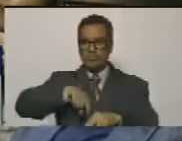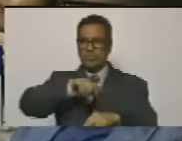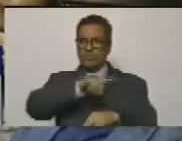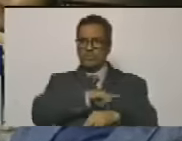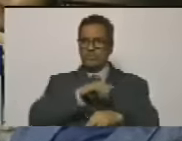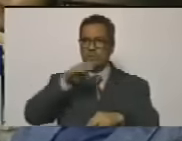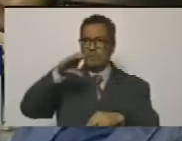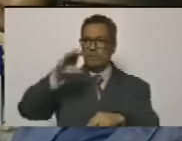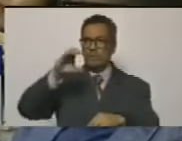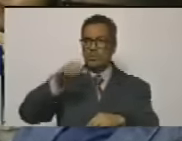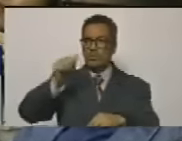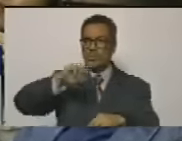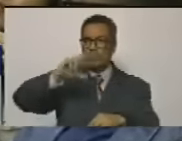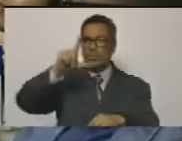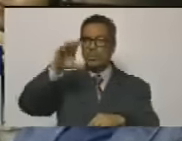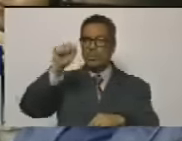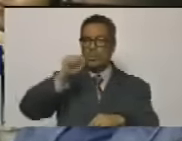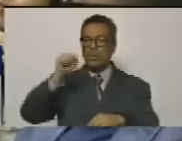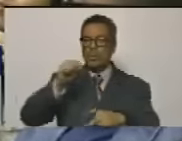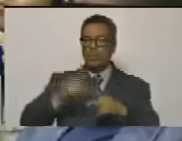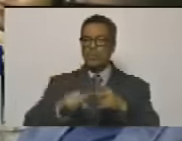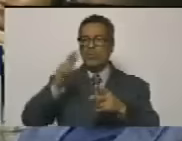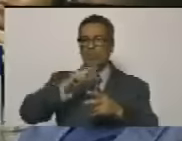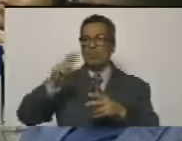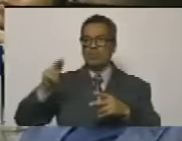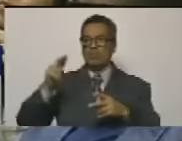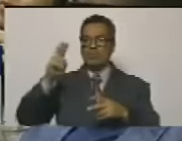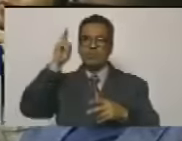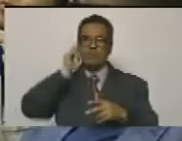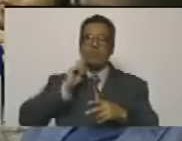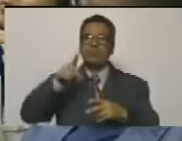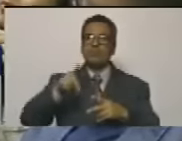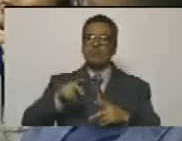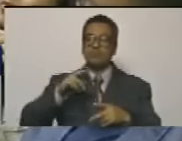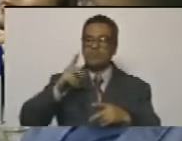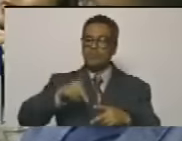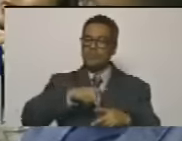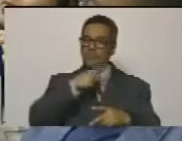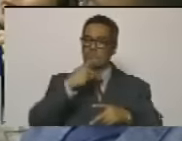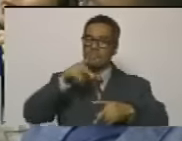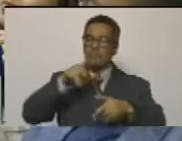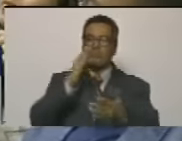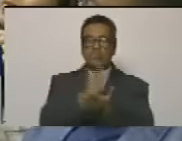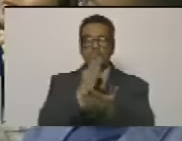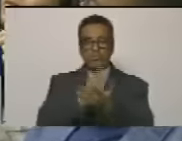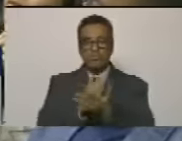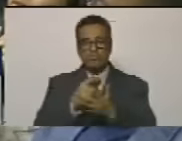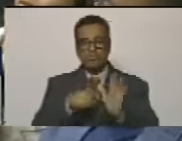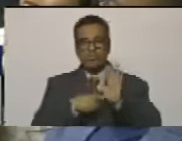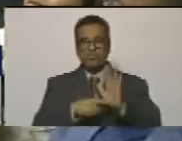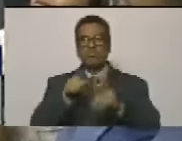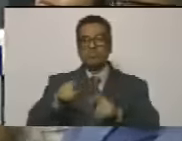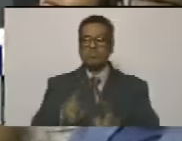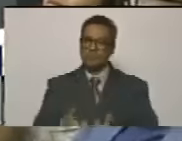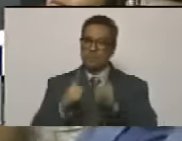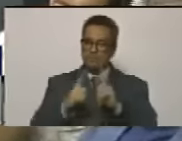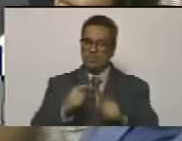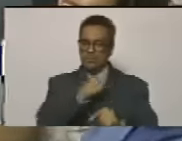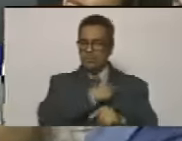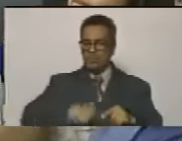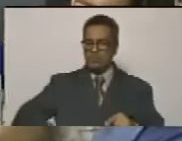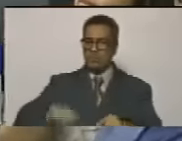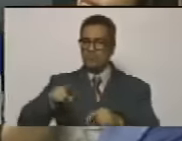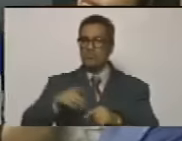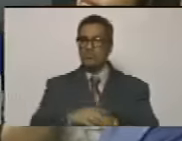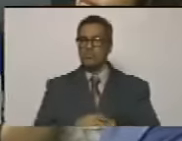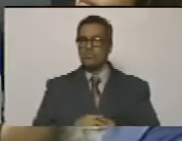fue Carlos Escarraja como lo fue Rodríguez para Bolívar y su poesía también siempre presente si me permite querido presidente.